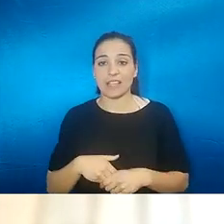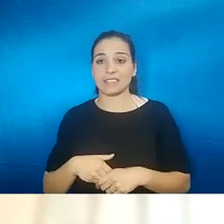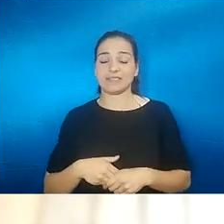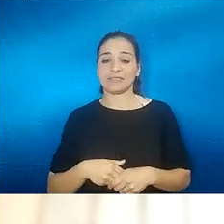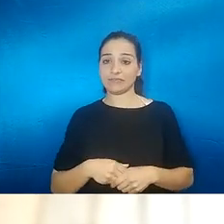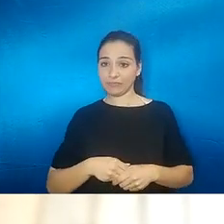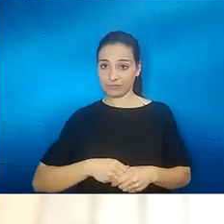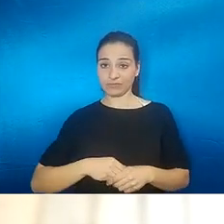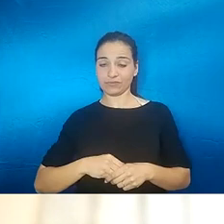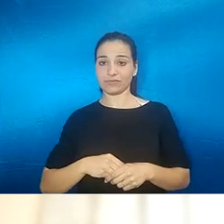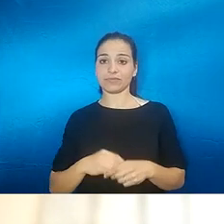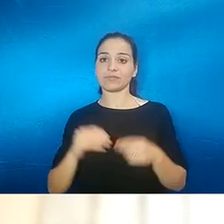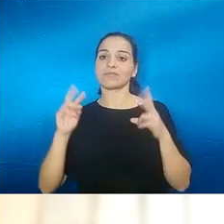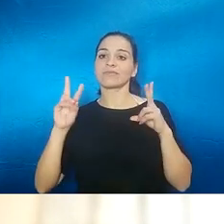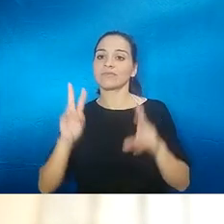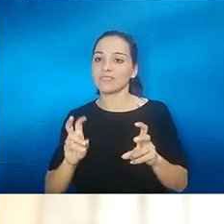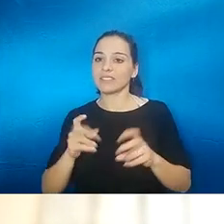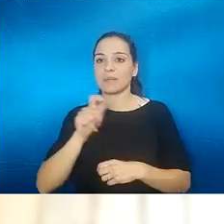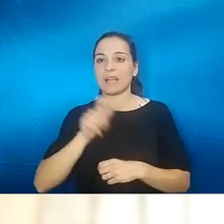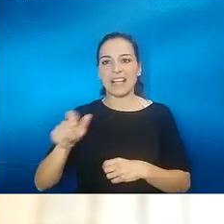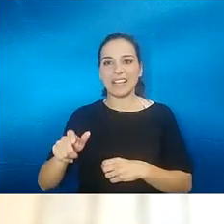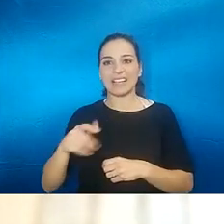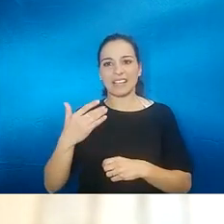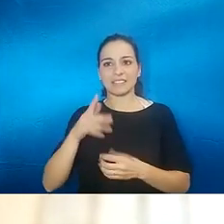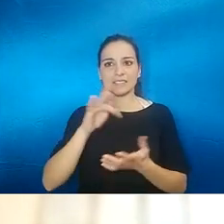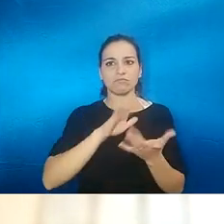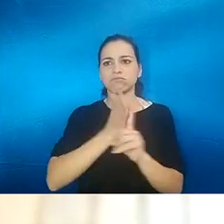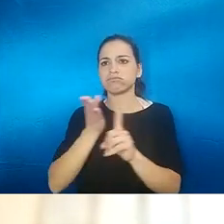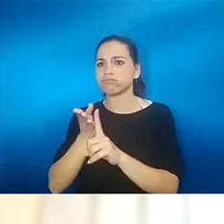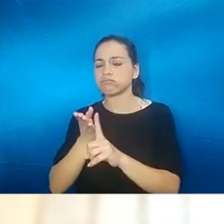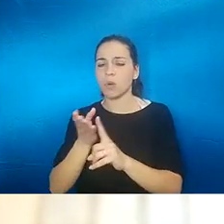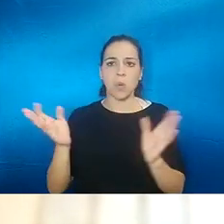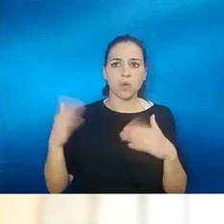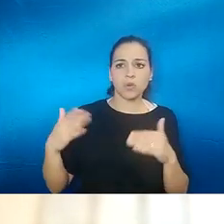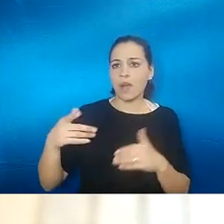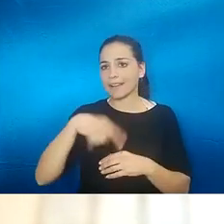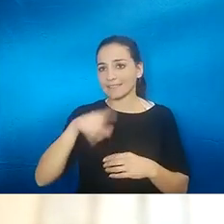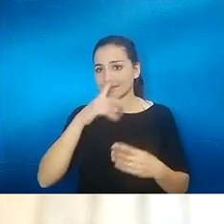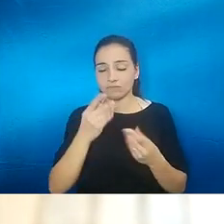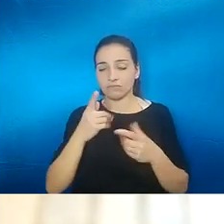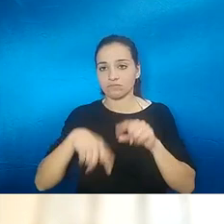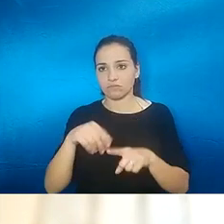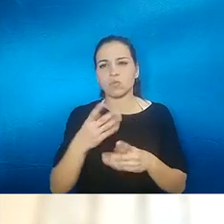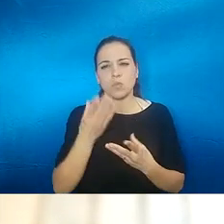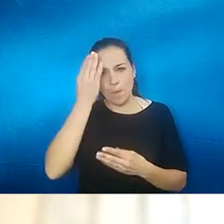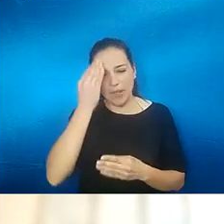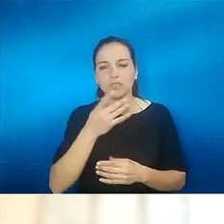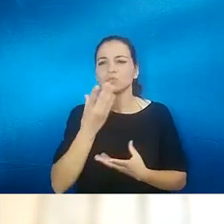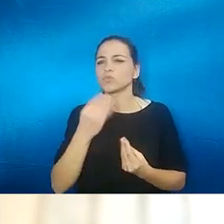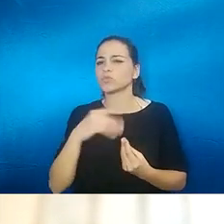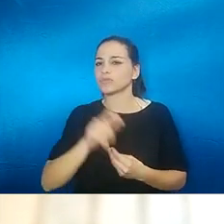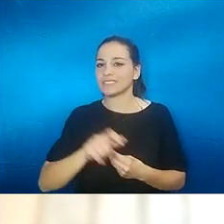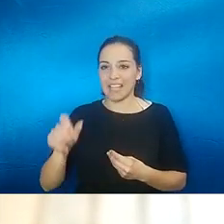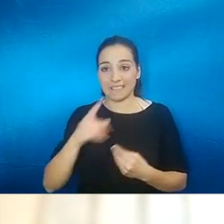lo del tema de a cuánta gente le pasa y a cuánta no yo creo que hay mucha más gente que no